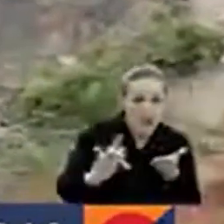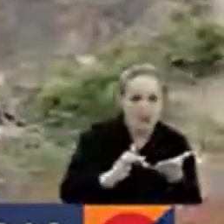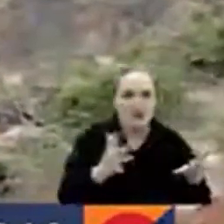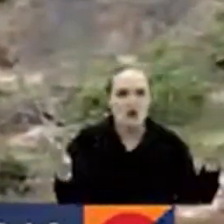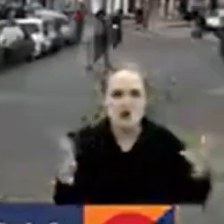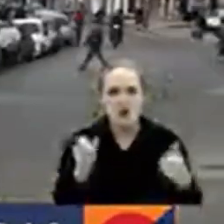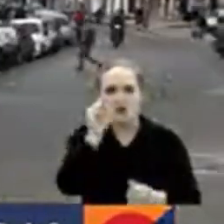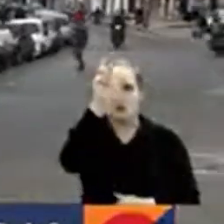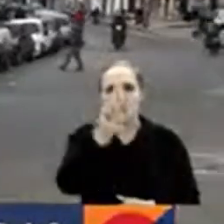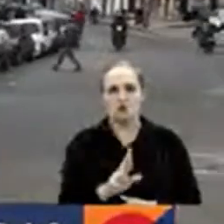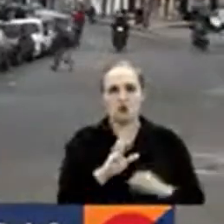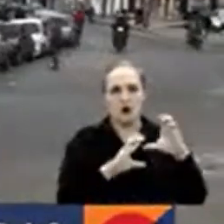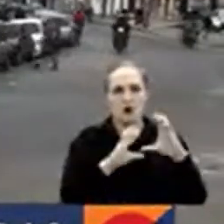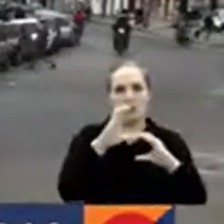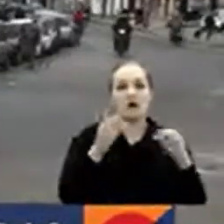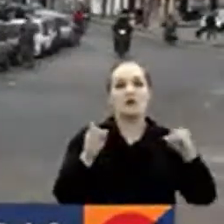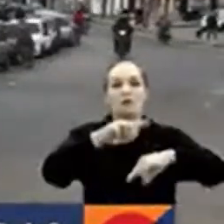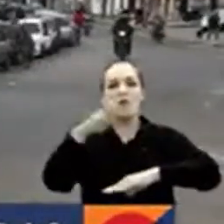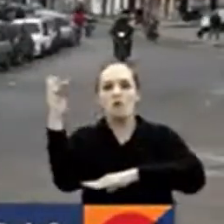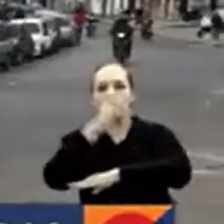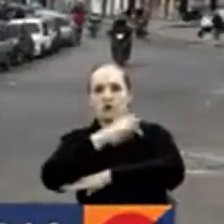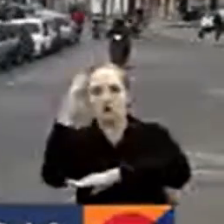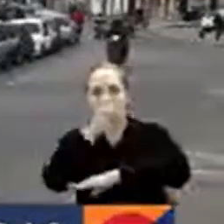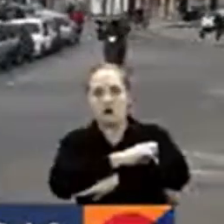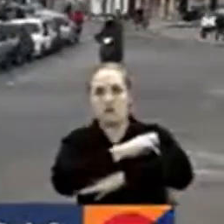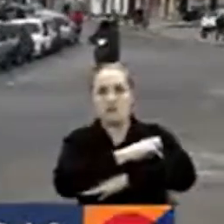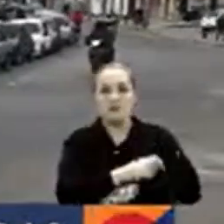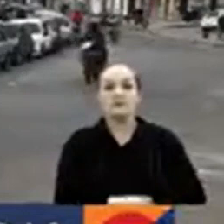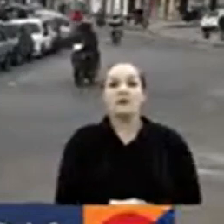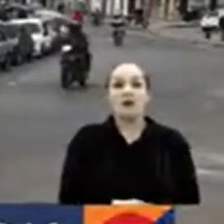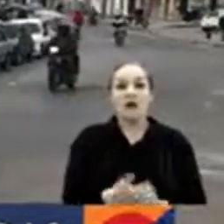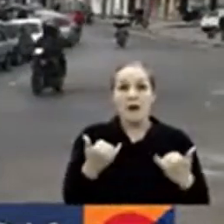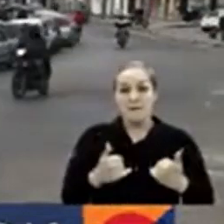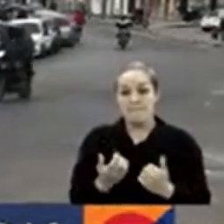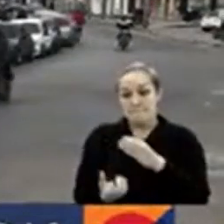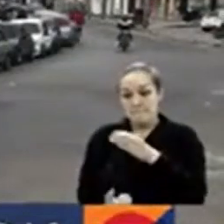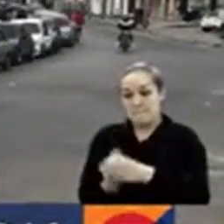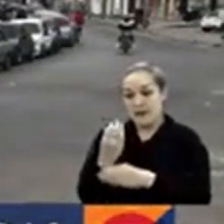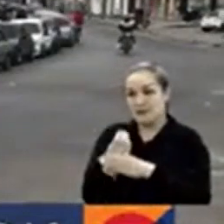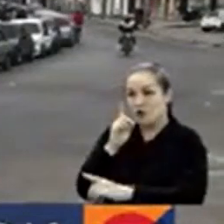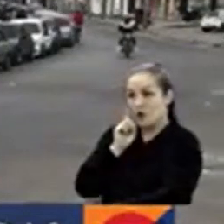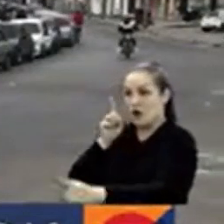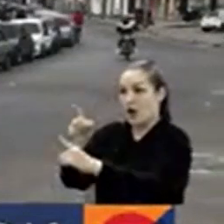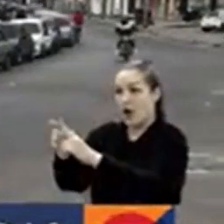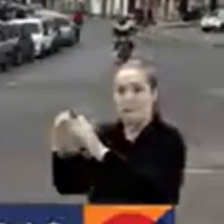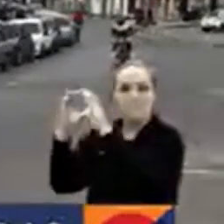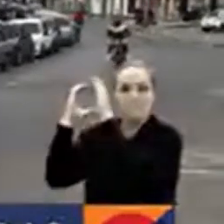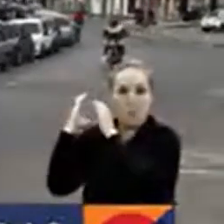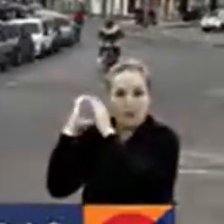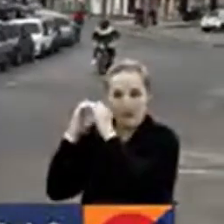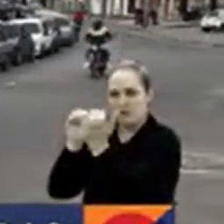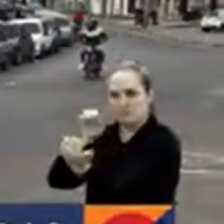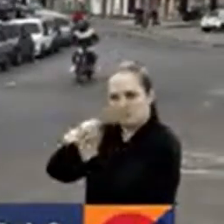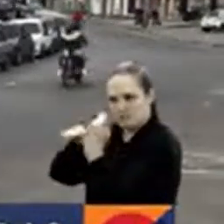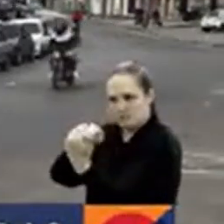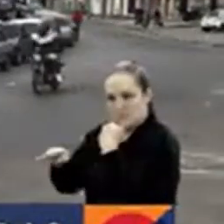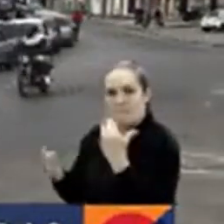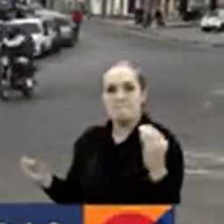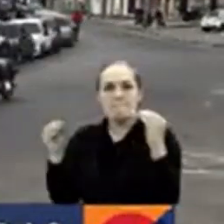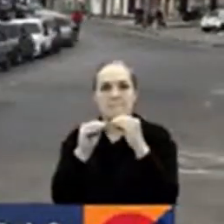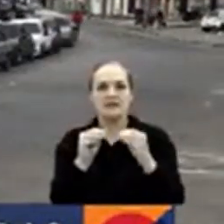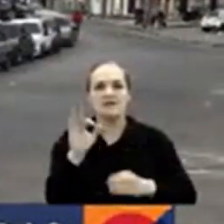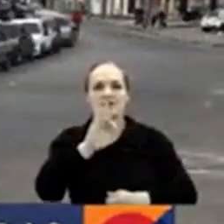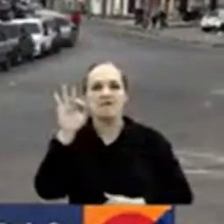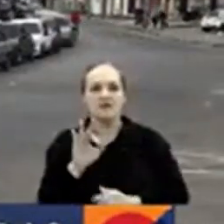Putumayo. La construcción de la doble calzada Pasto-Popayán, priorizar la construcción de la variante San Francisco-Mocoa en Putumayo